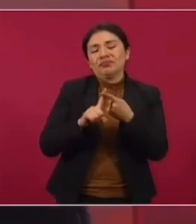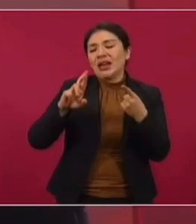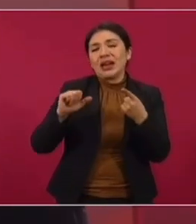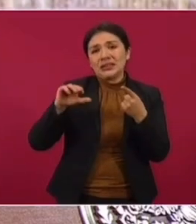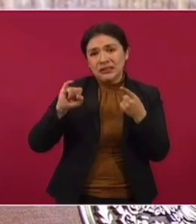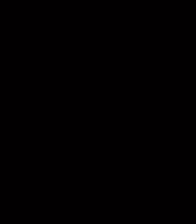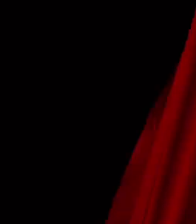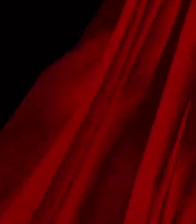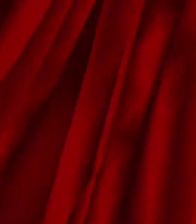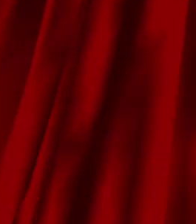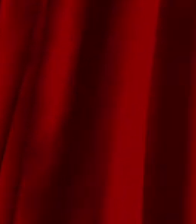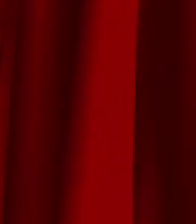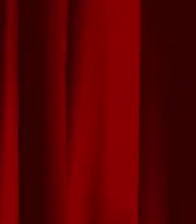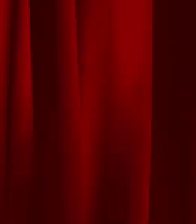clasismo.